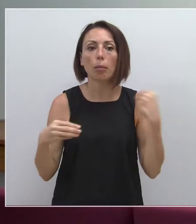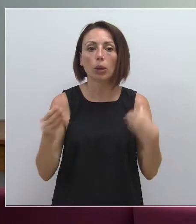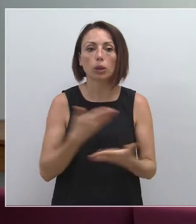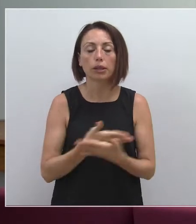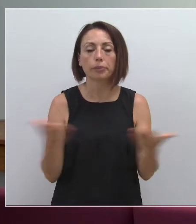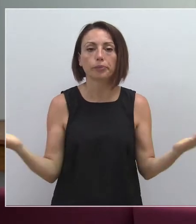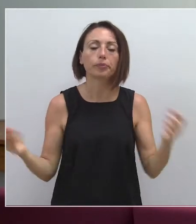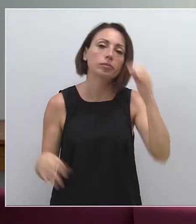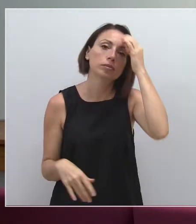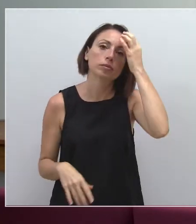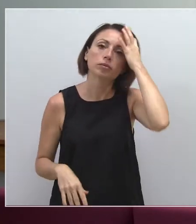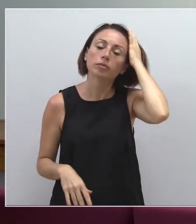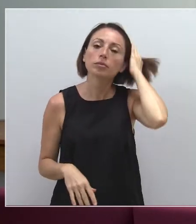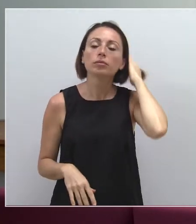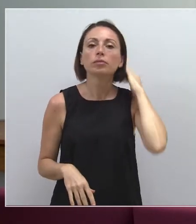preguntas que nos queráis hacer.